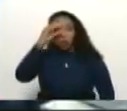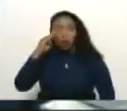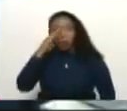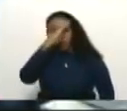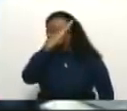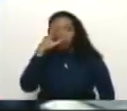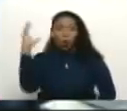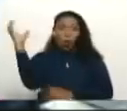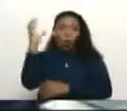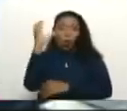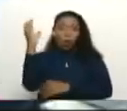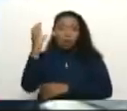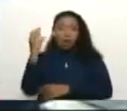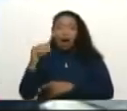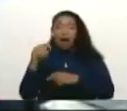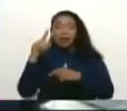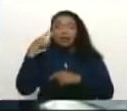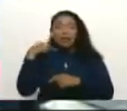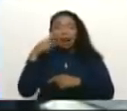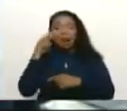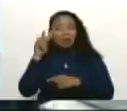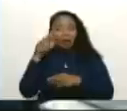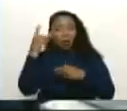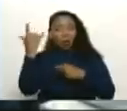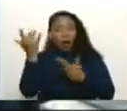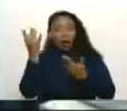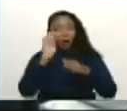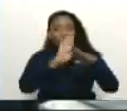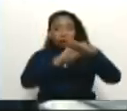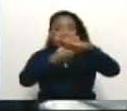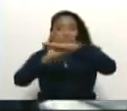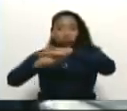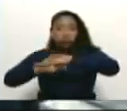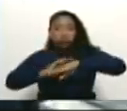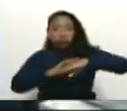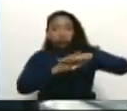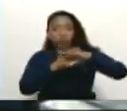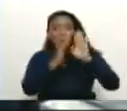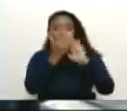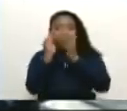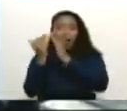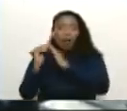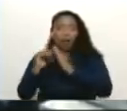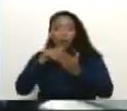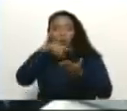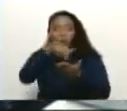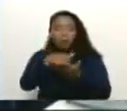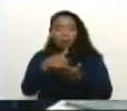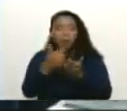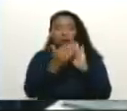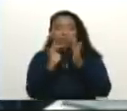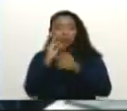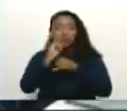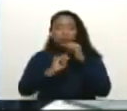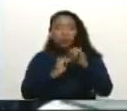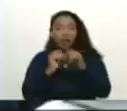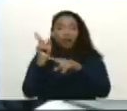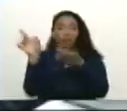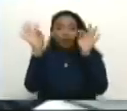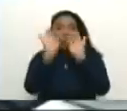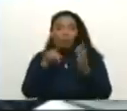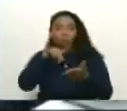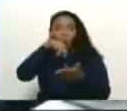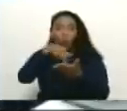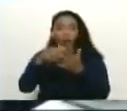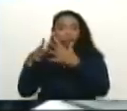que ver con probar si en lo que se ha denominado la llamada comunidad internacional, que es una forma racista de nombrar